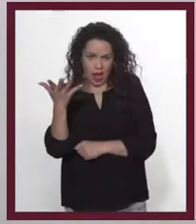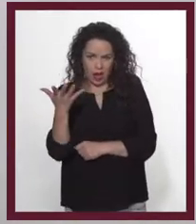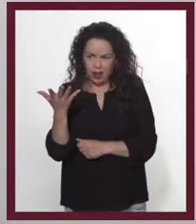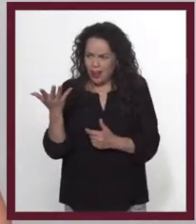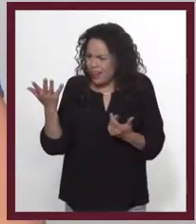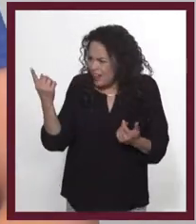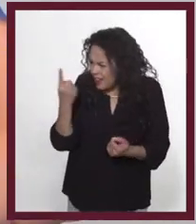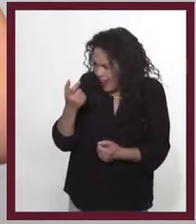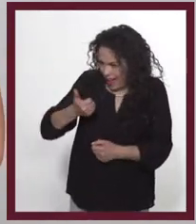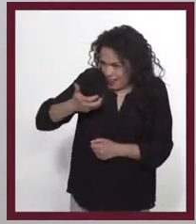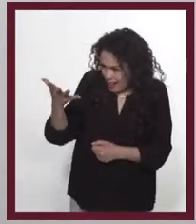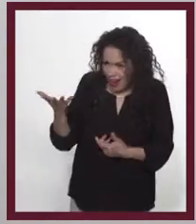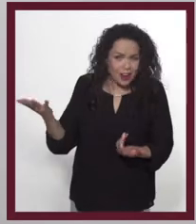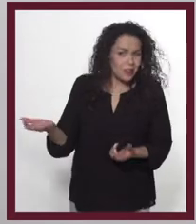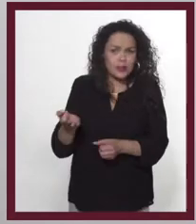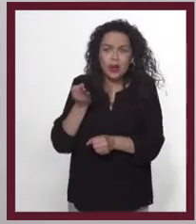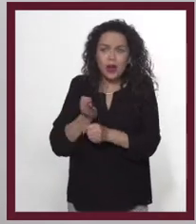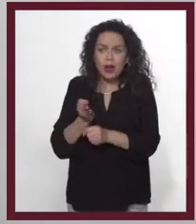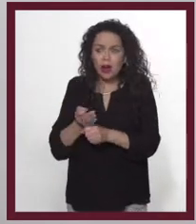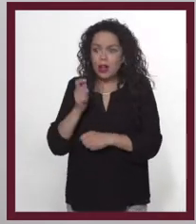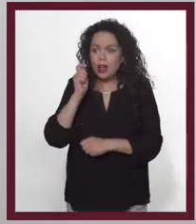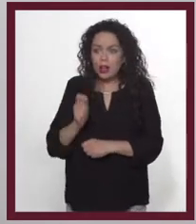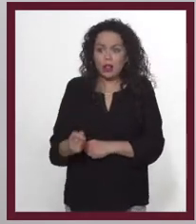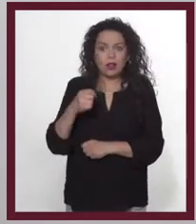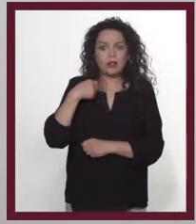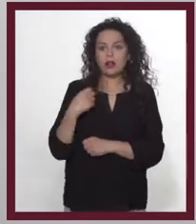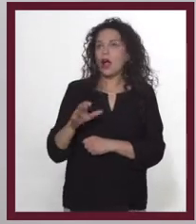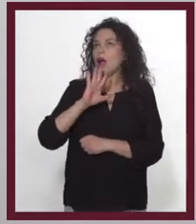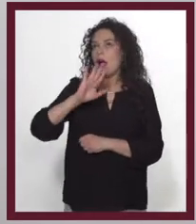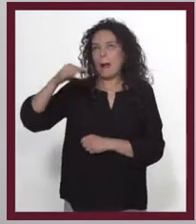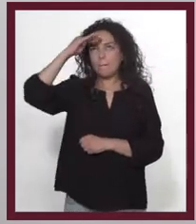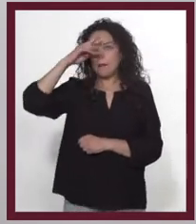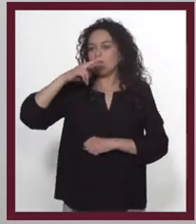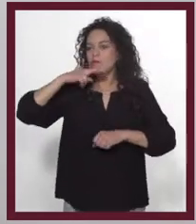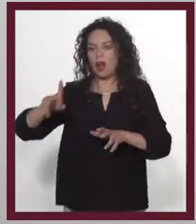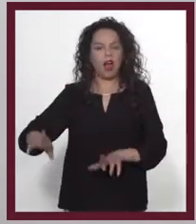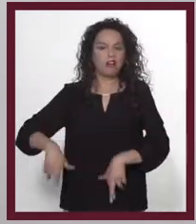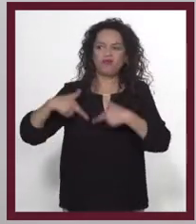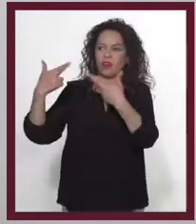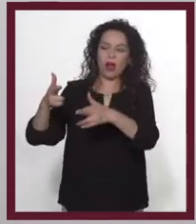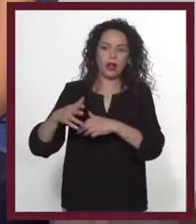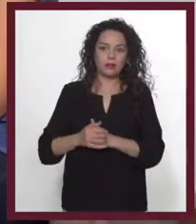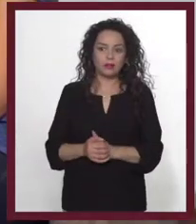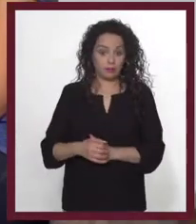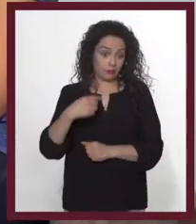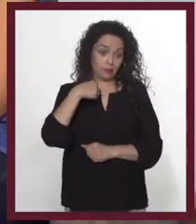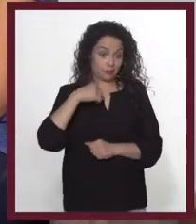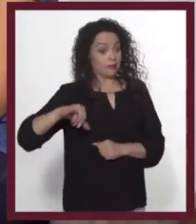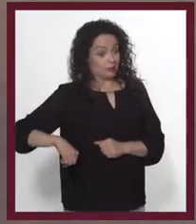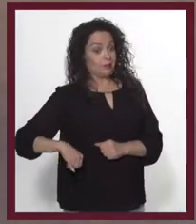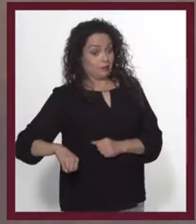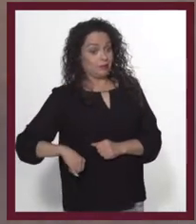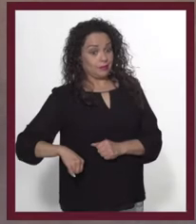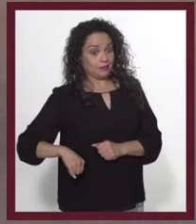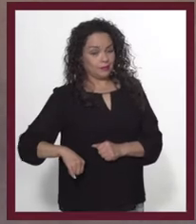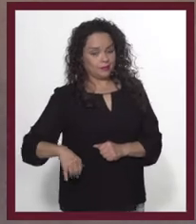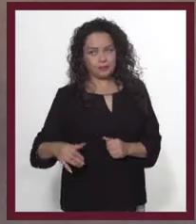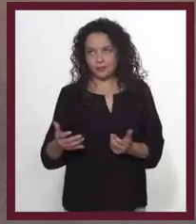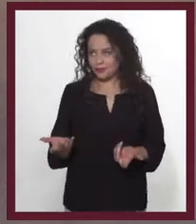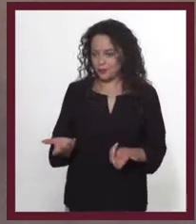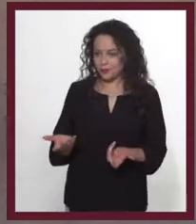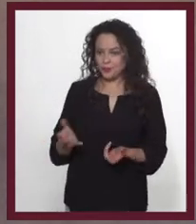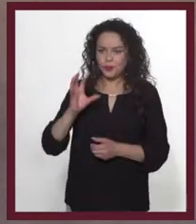¿Cara? Al contrario. A estas alturas estoy a punto de regalarla. Me interesa.